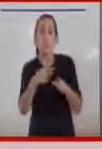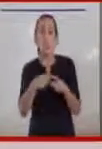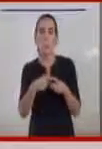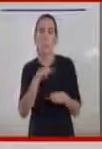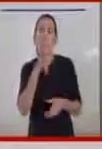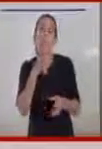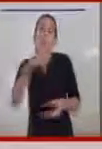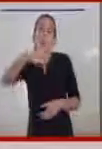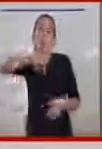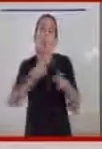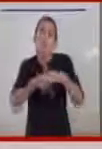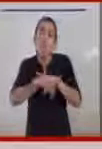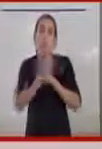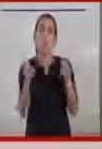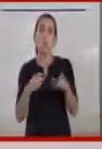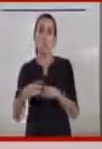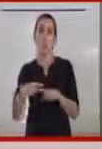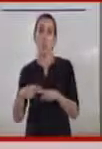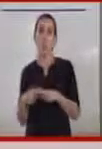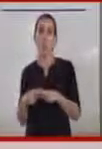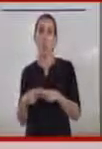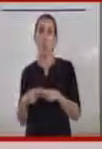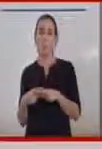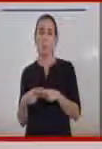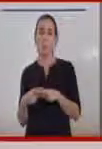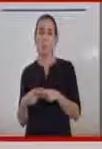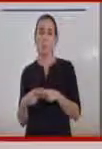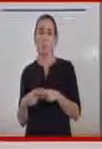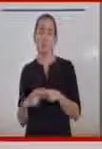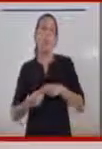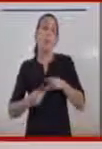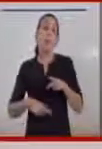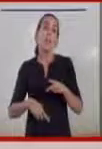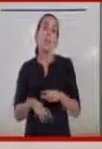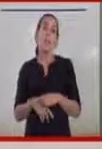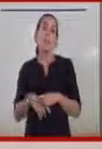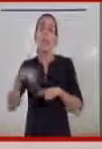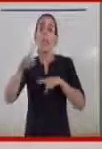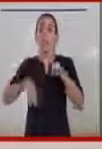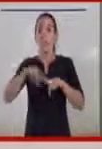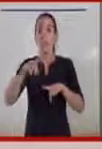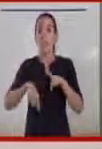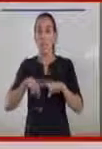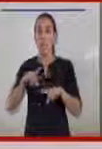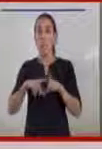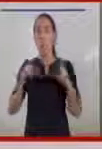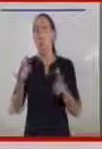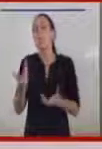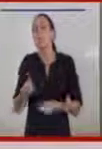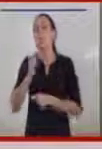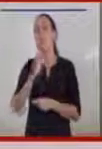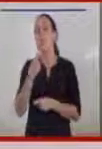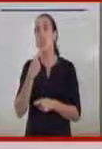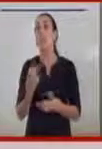desarrollando nuevos productos que, dependiendo de CIDAD, cuando nos dé el ok de que el producto es